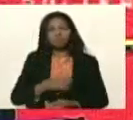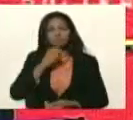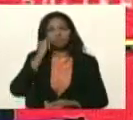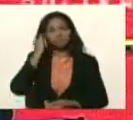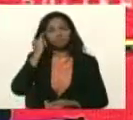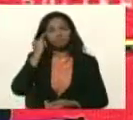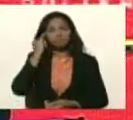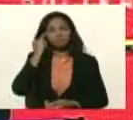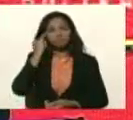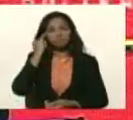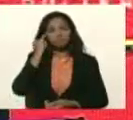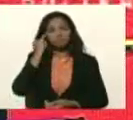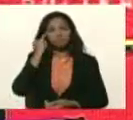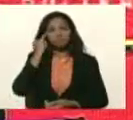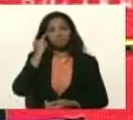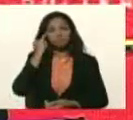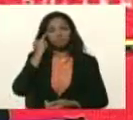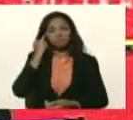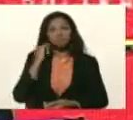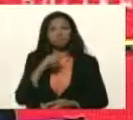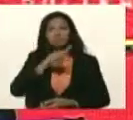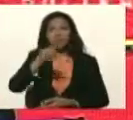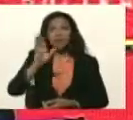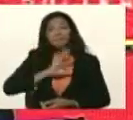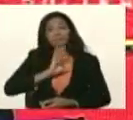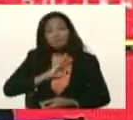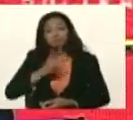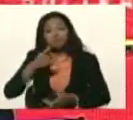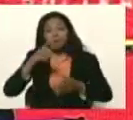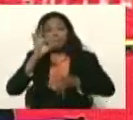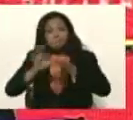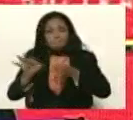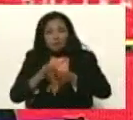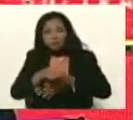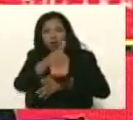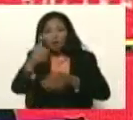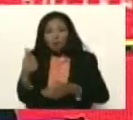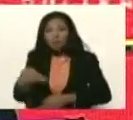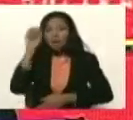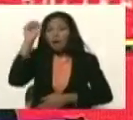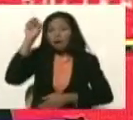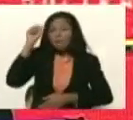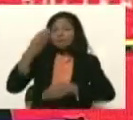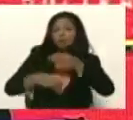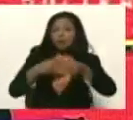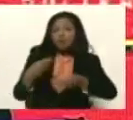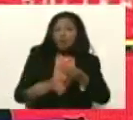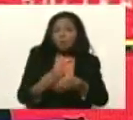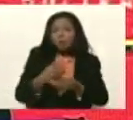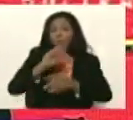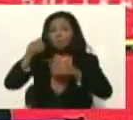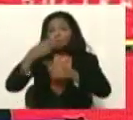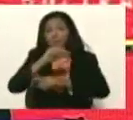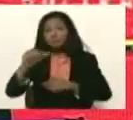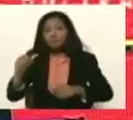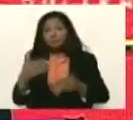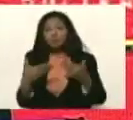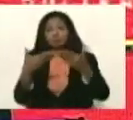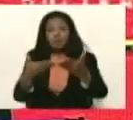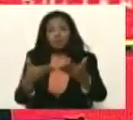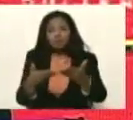para que ustedes tengan su petro, vayan, cada quien tiene que aprender, la próxima semana, le estoy